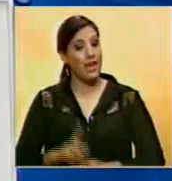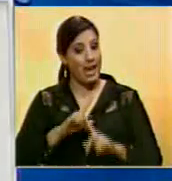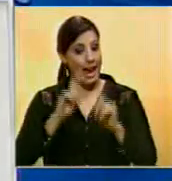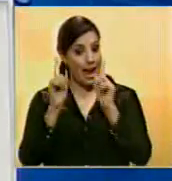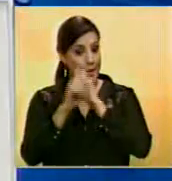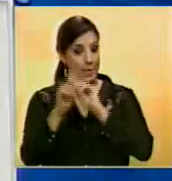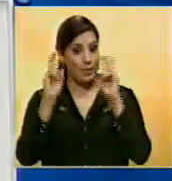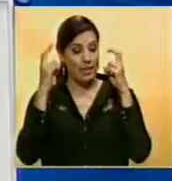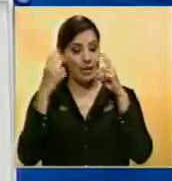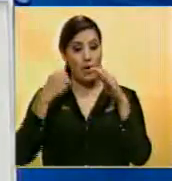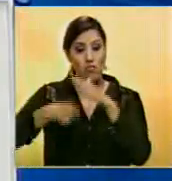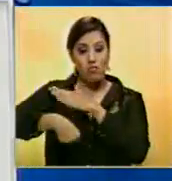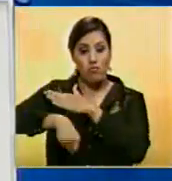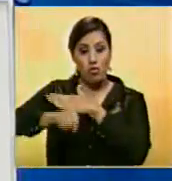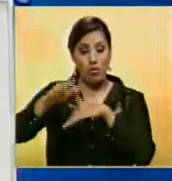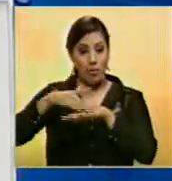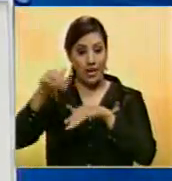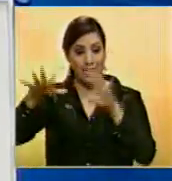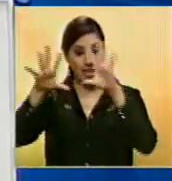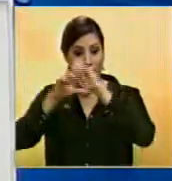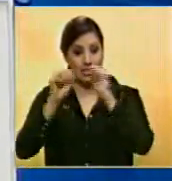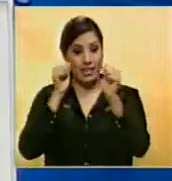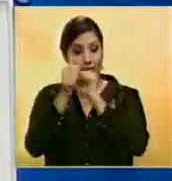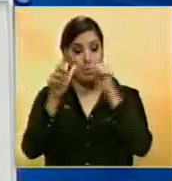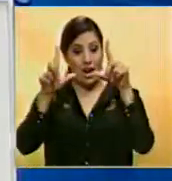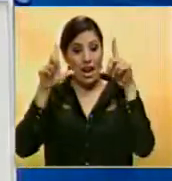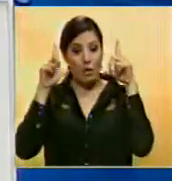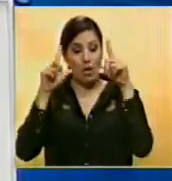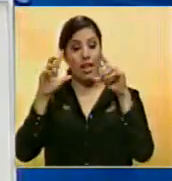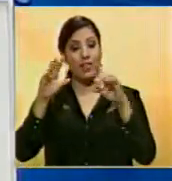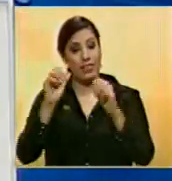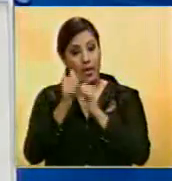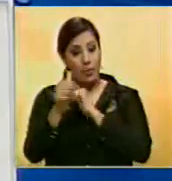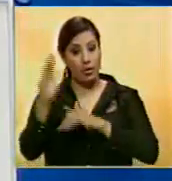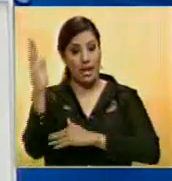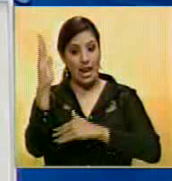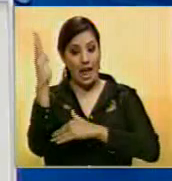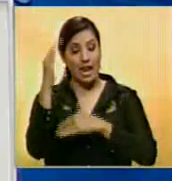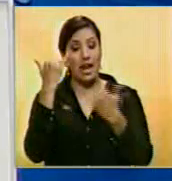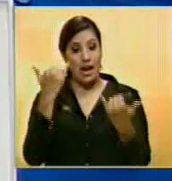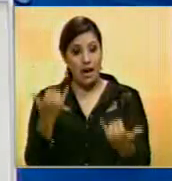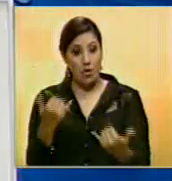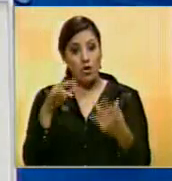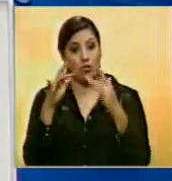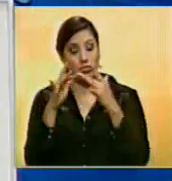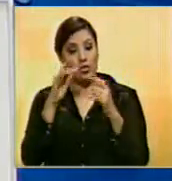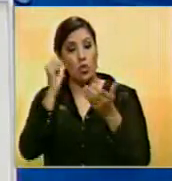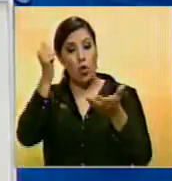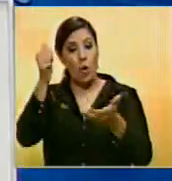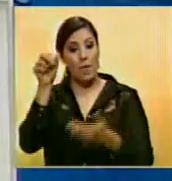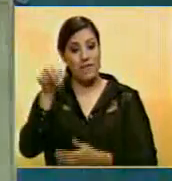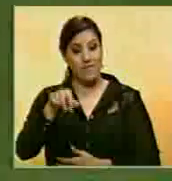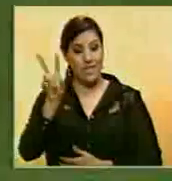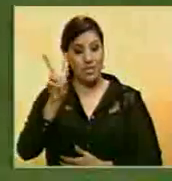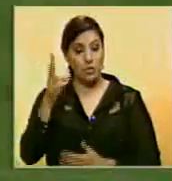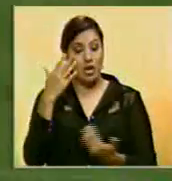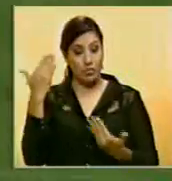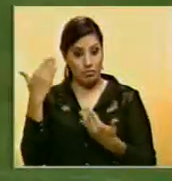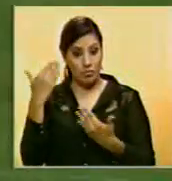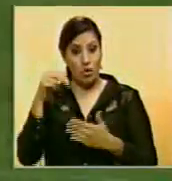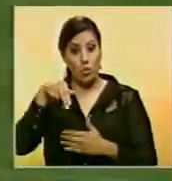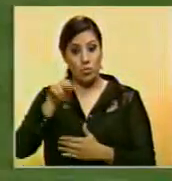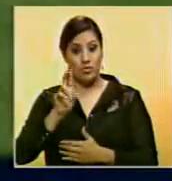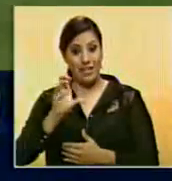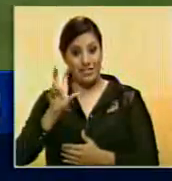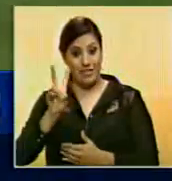Cambiamos de tema y hablamos de fútbol porque esta noche Deportivo La Guaira y Deportivo Lara se medirán el partido de vuelta de la Copa Venezuela. El estadio olímpico de la